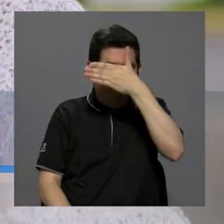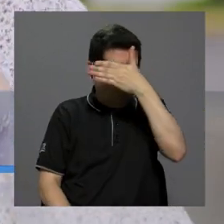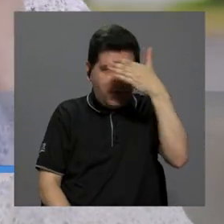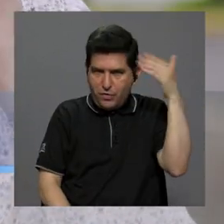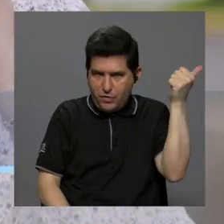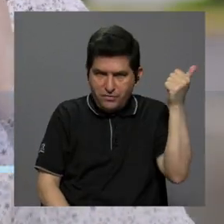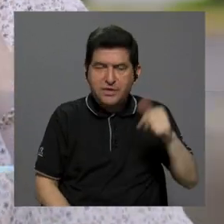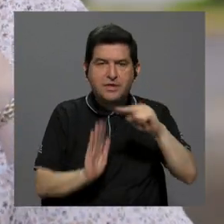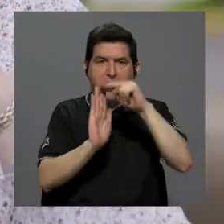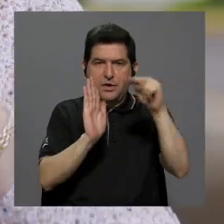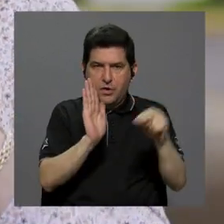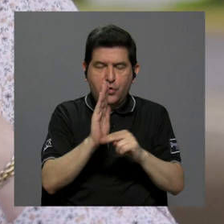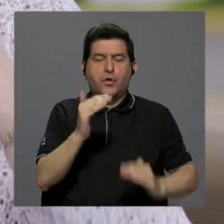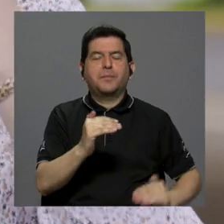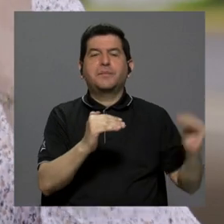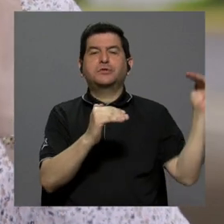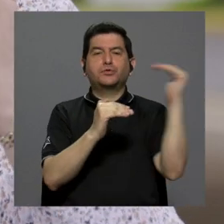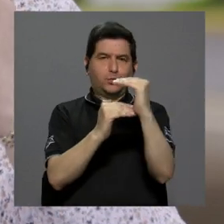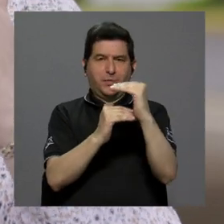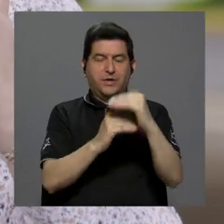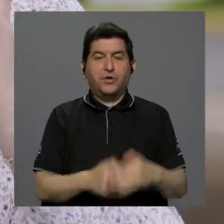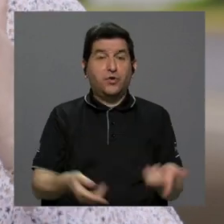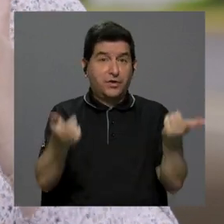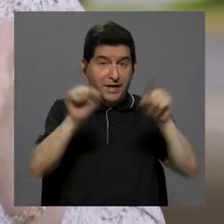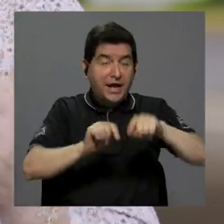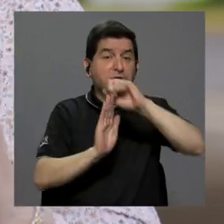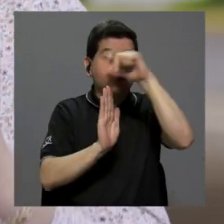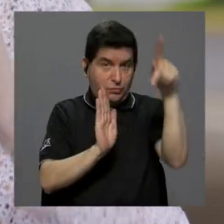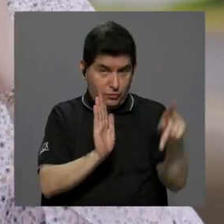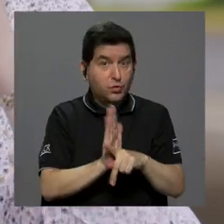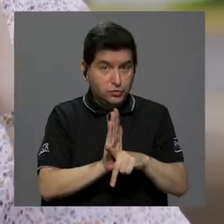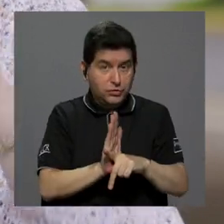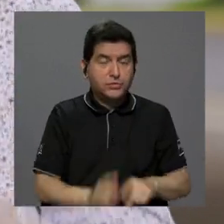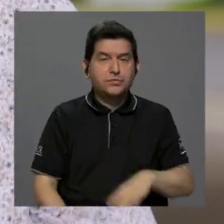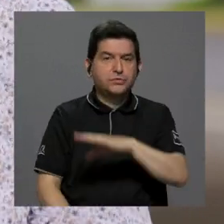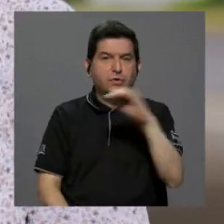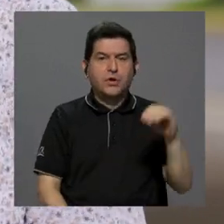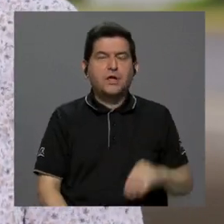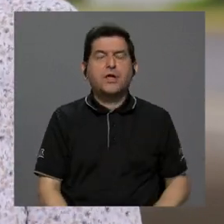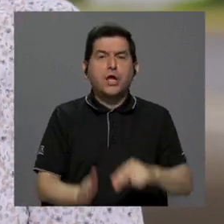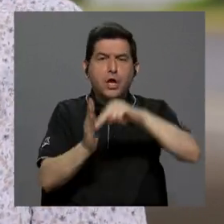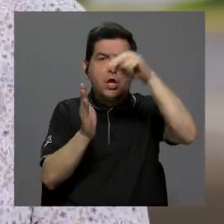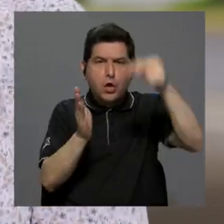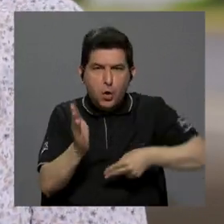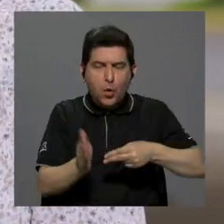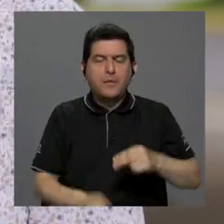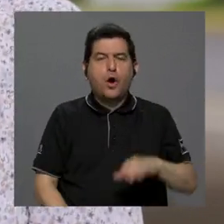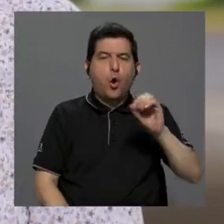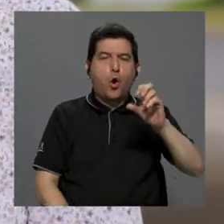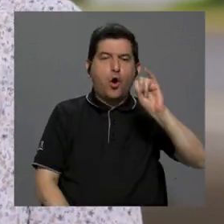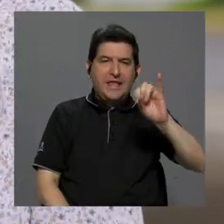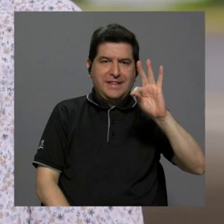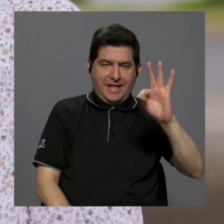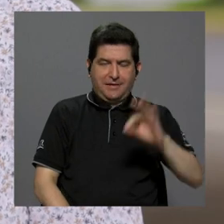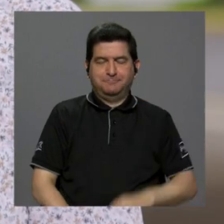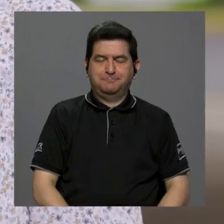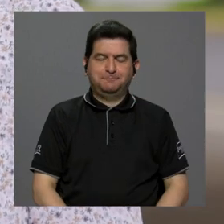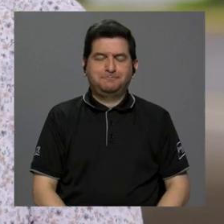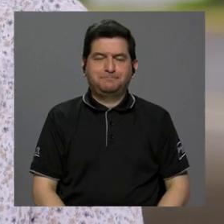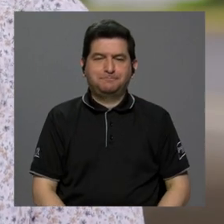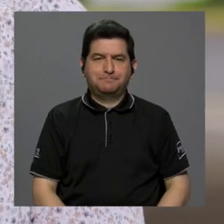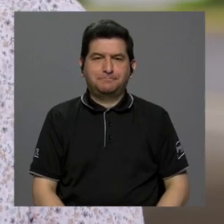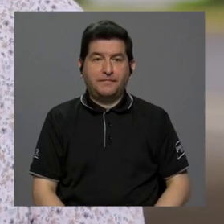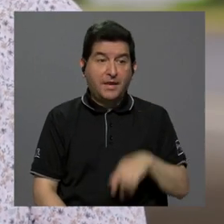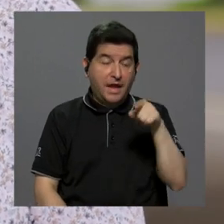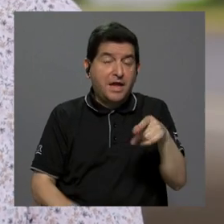por no desconocer normas de rango superior, en este caso la Constitución Política y convenios de la OIT,